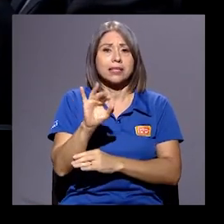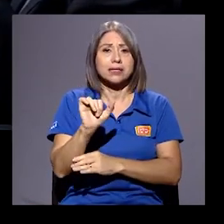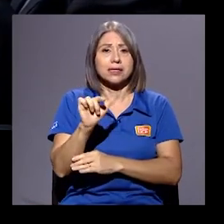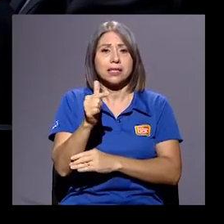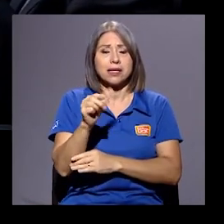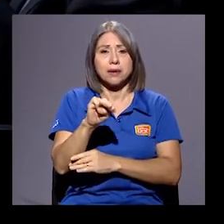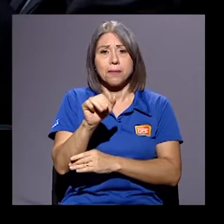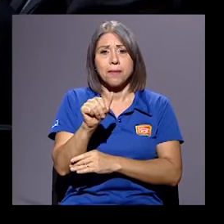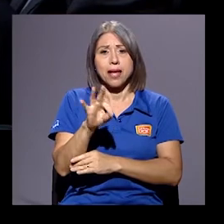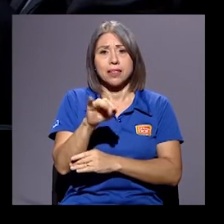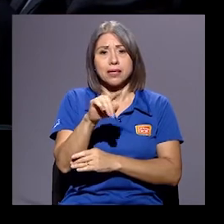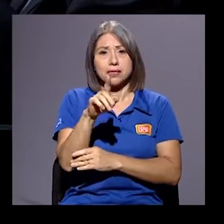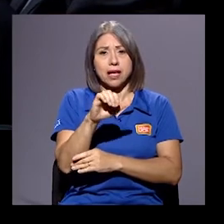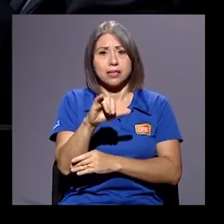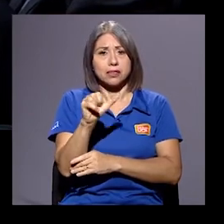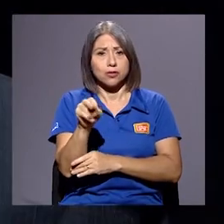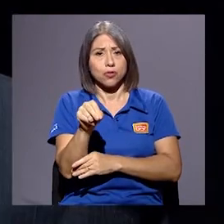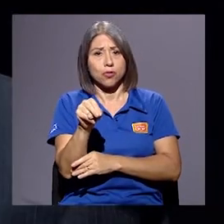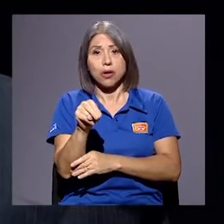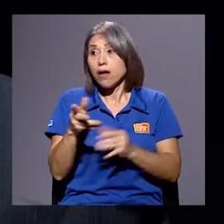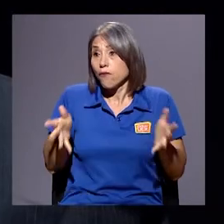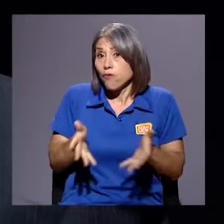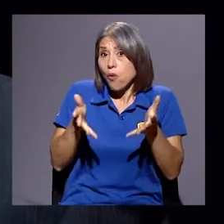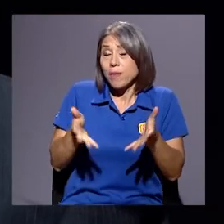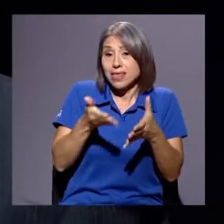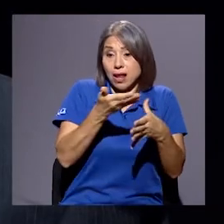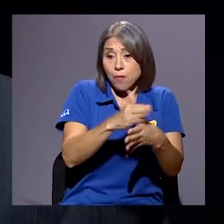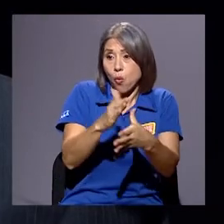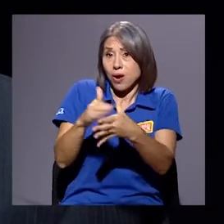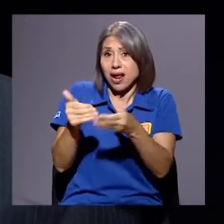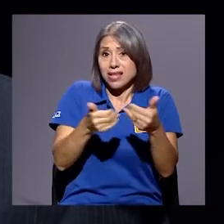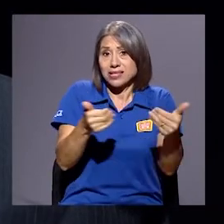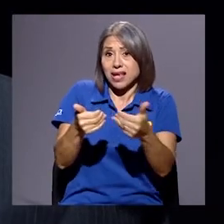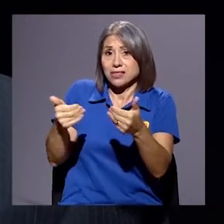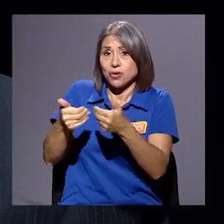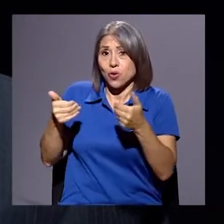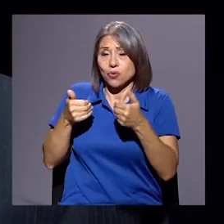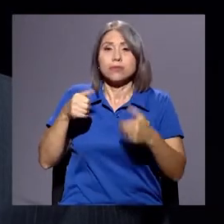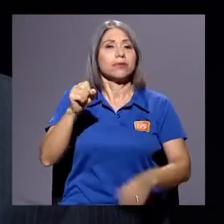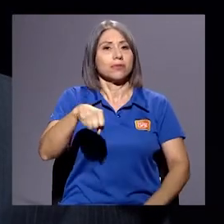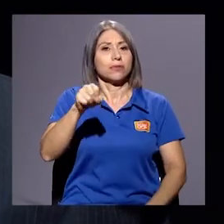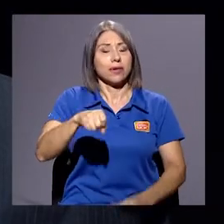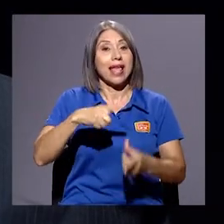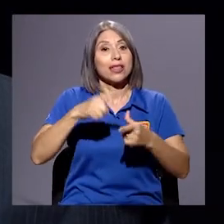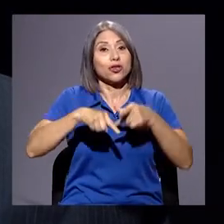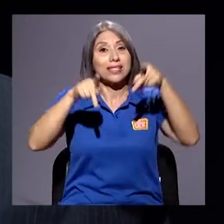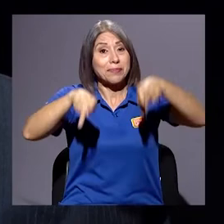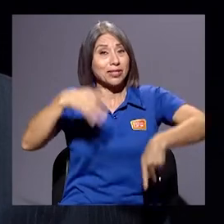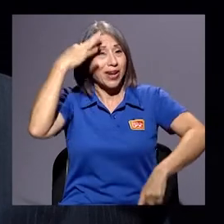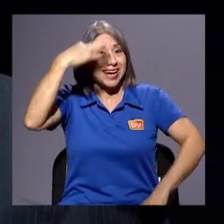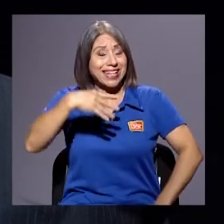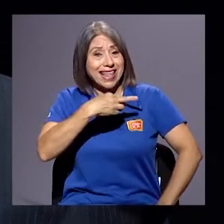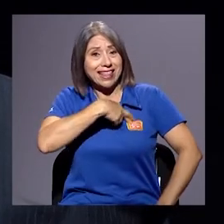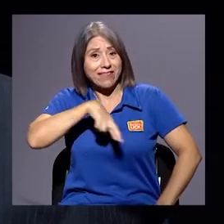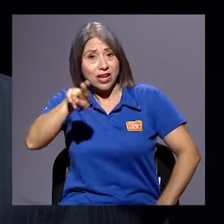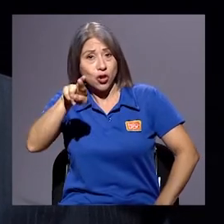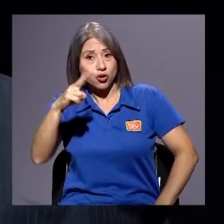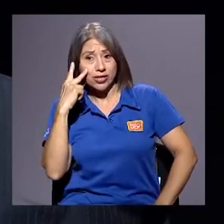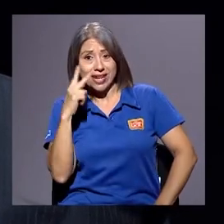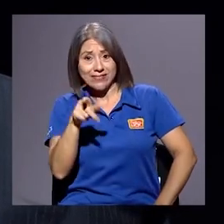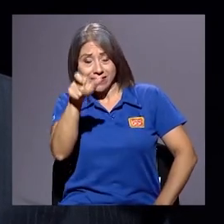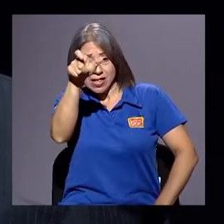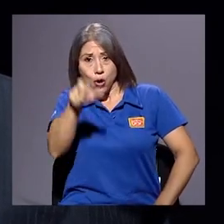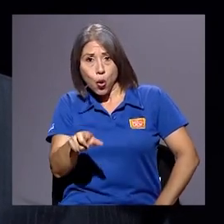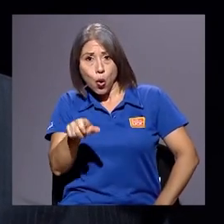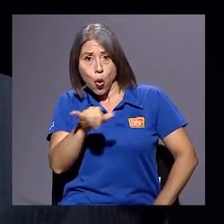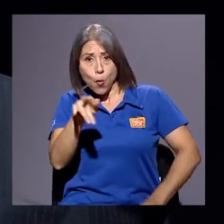también. Fomenta la polarización constantemente. Y entonces al creyente religioso se le está viendo como una persona ignorante, como una